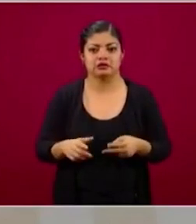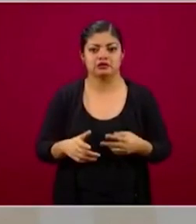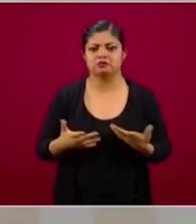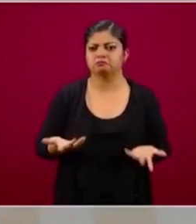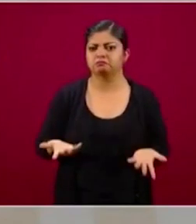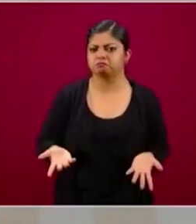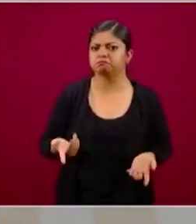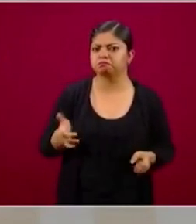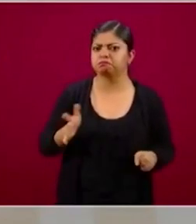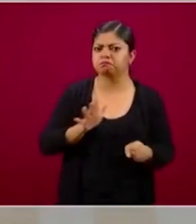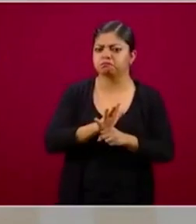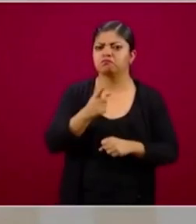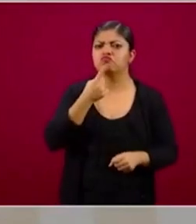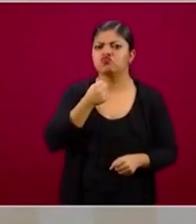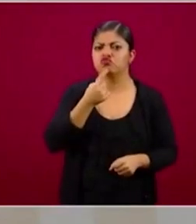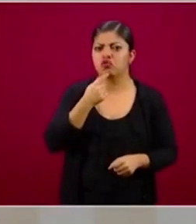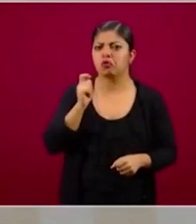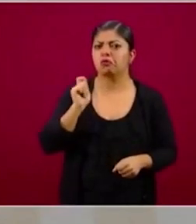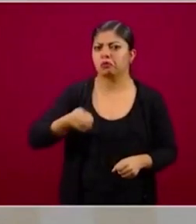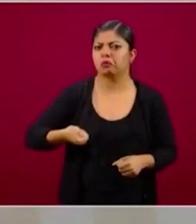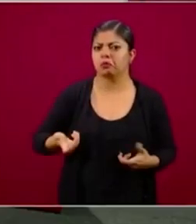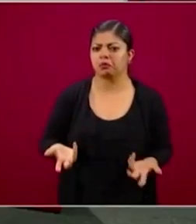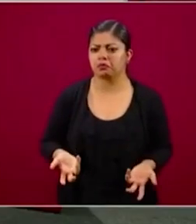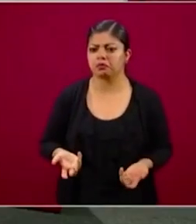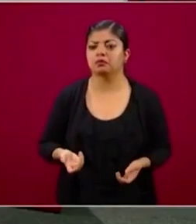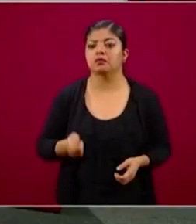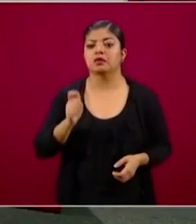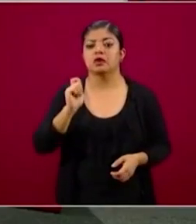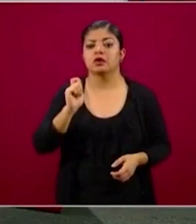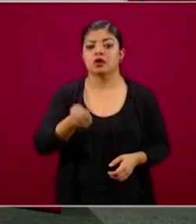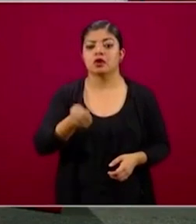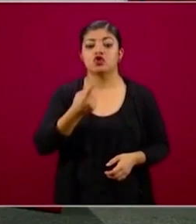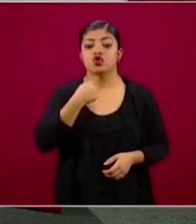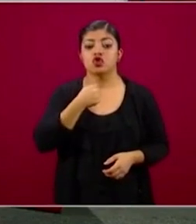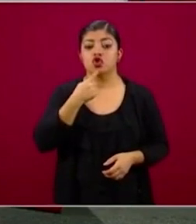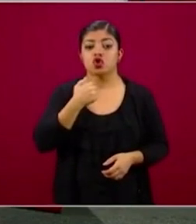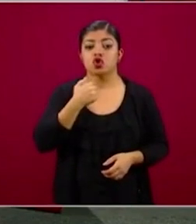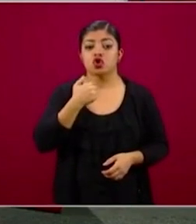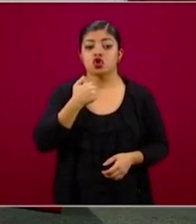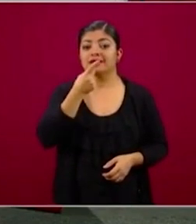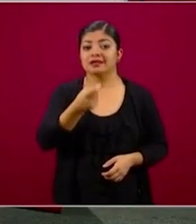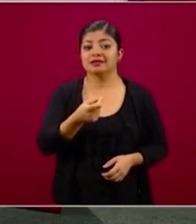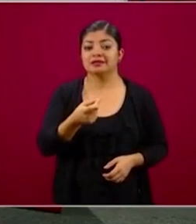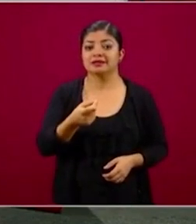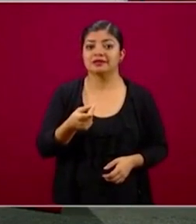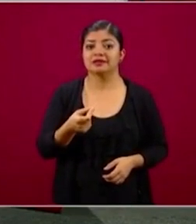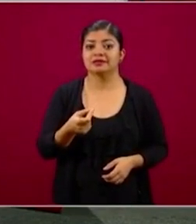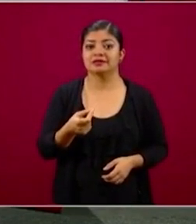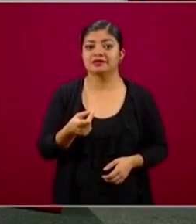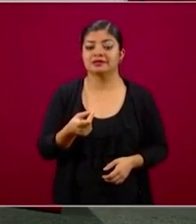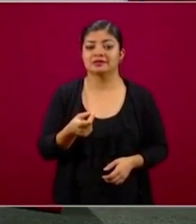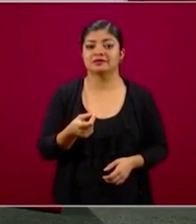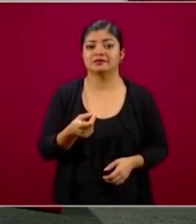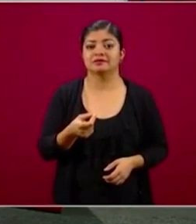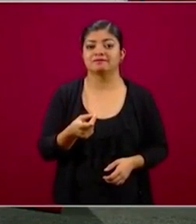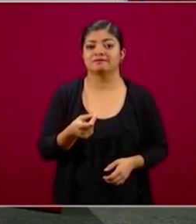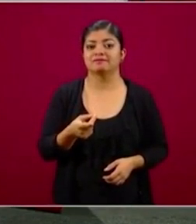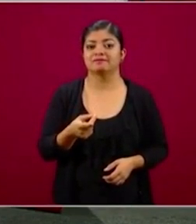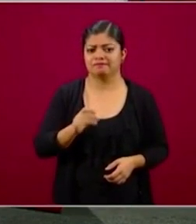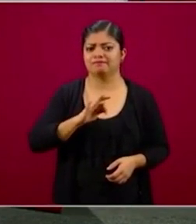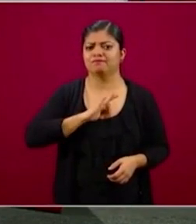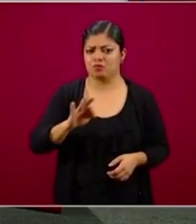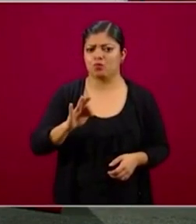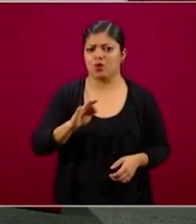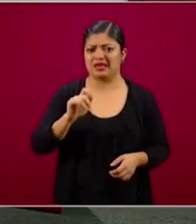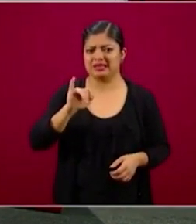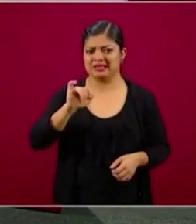corresponde al color rojo? Bueno, corresponde que pueden estar operando las